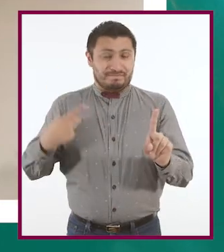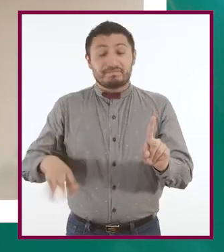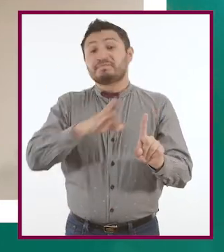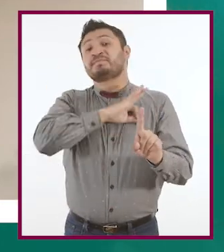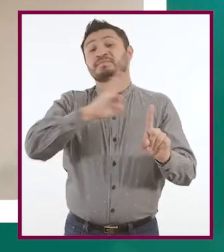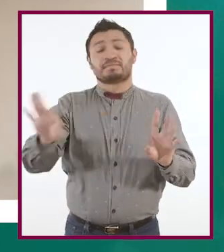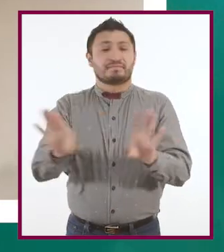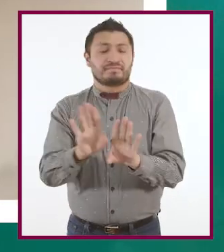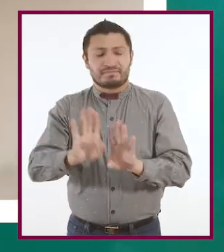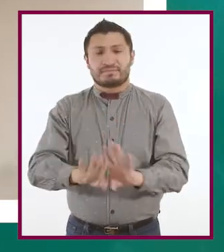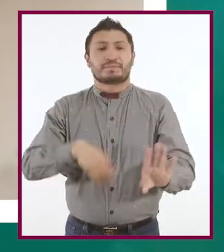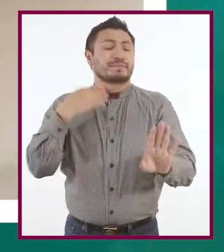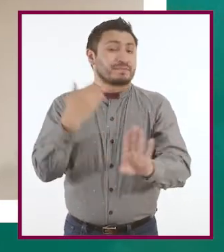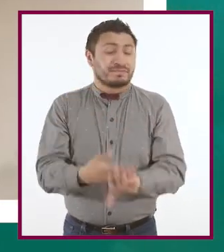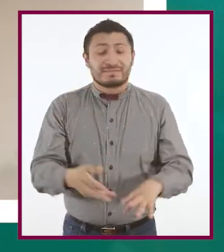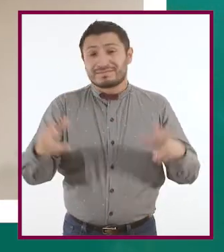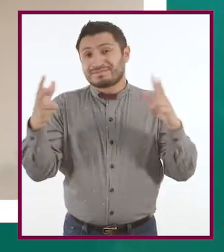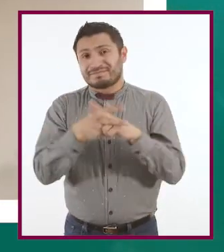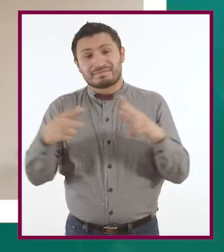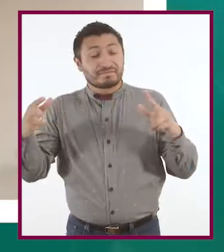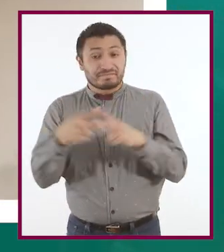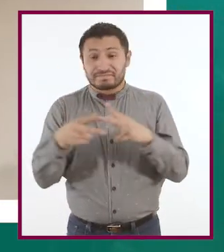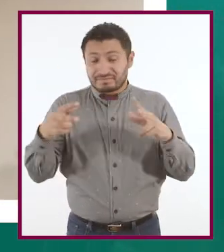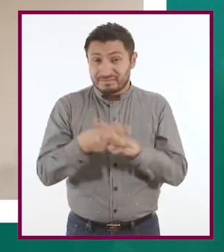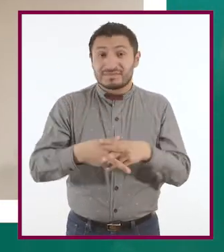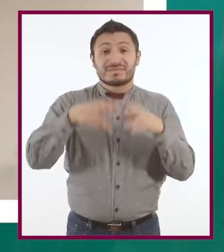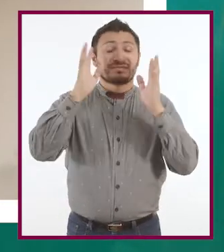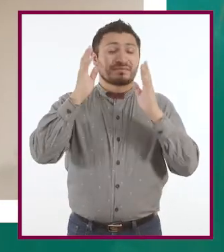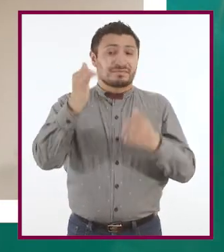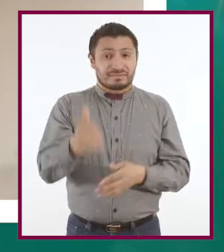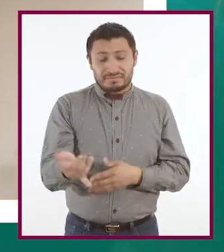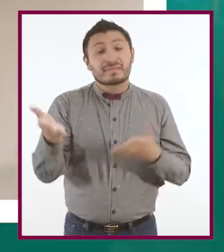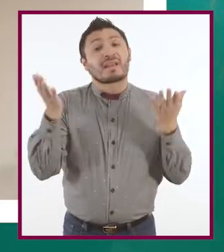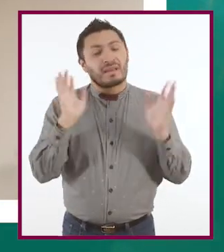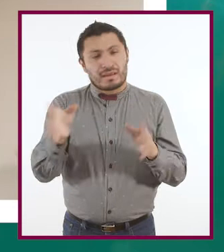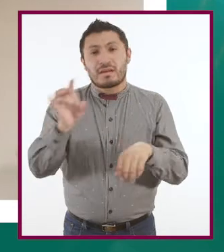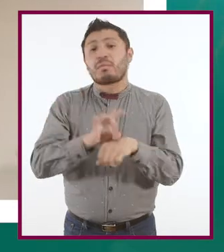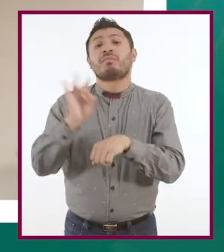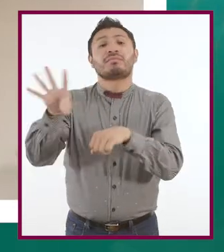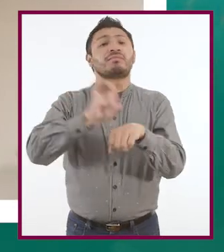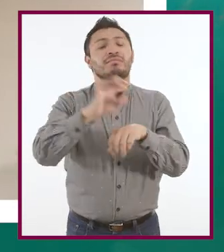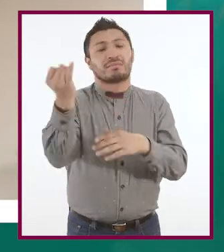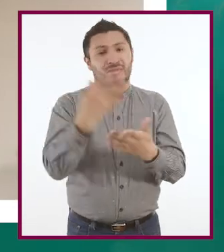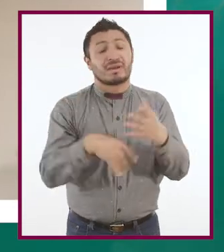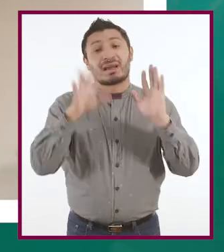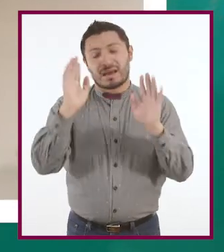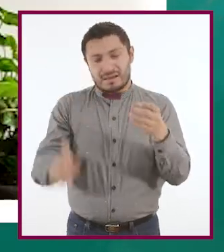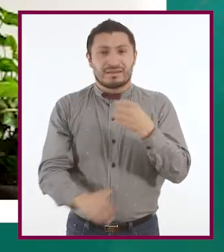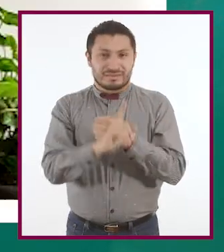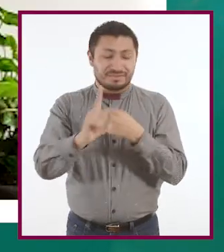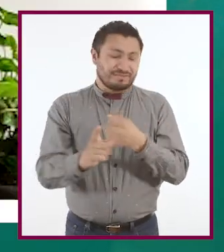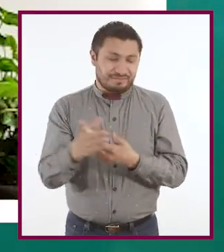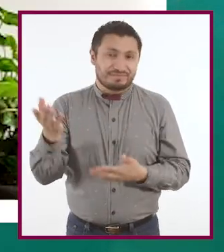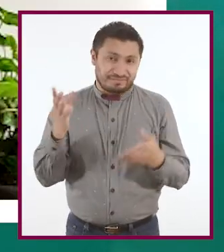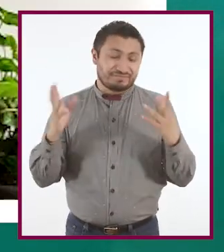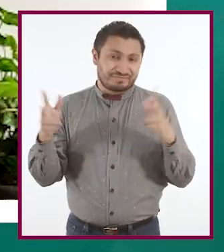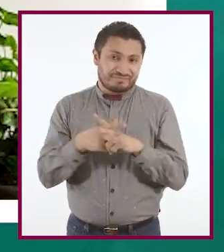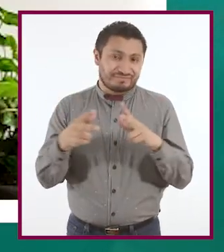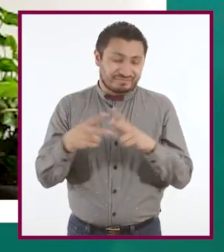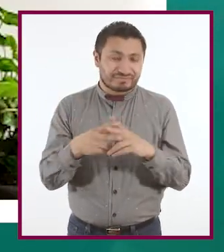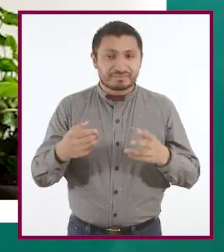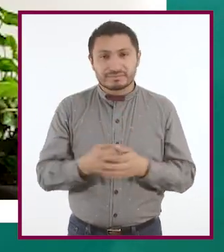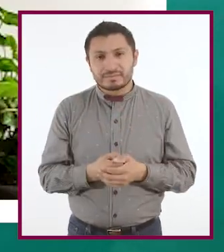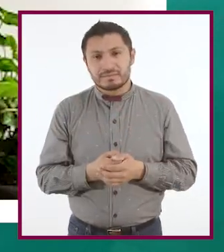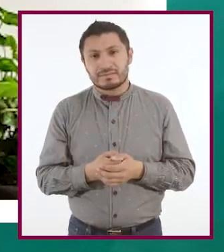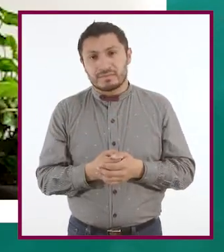a repercusiones físicas y ya nada más el simple hecho de compartir la imagen tiene una repercusión física. Me parece que la